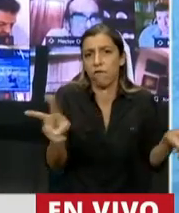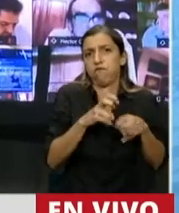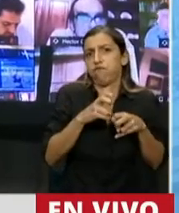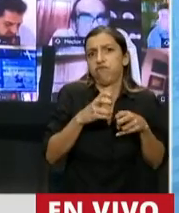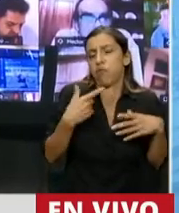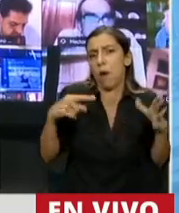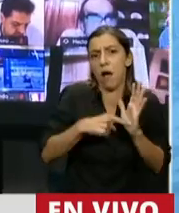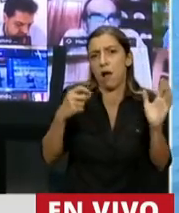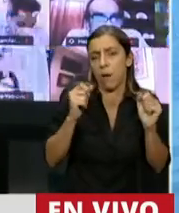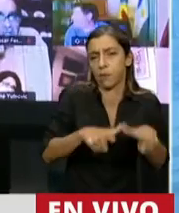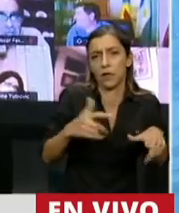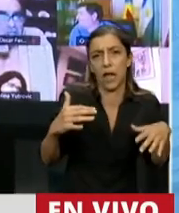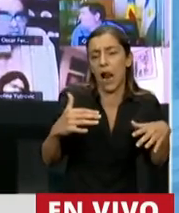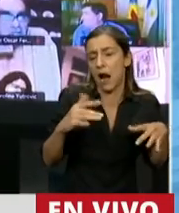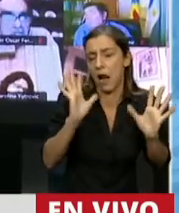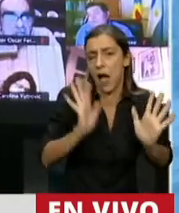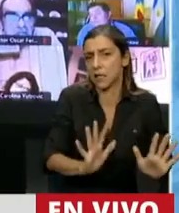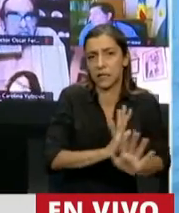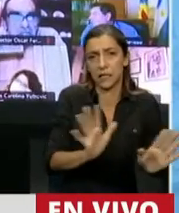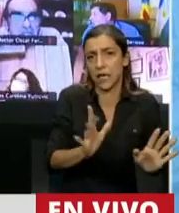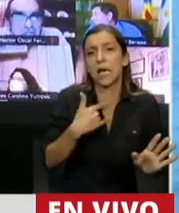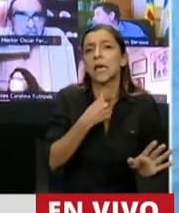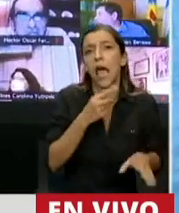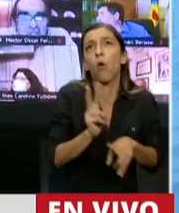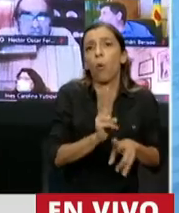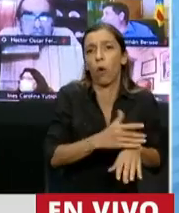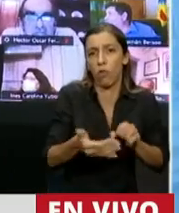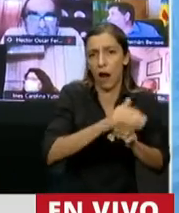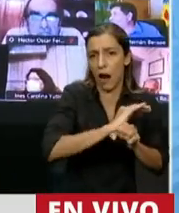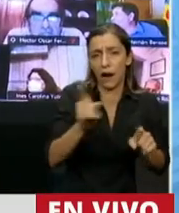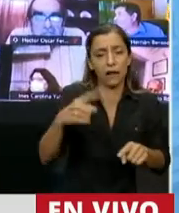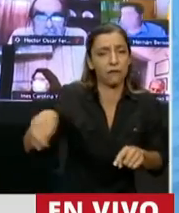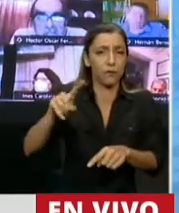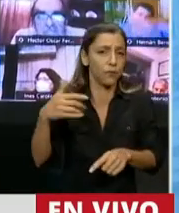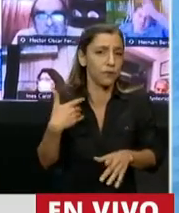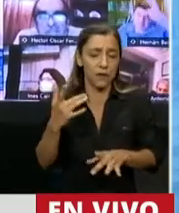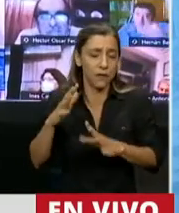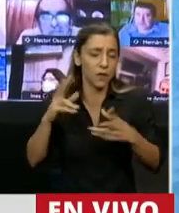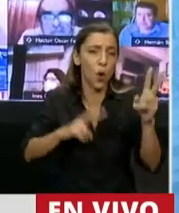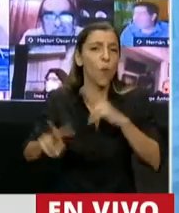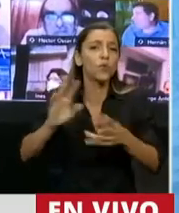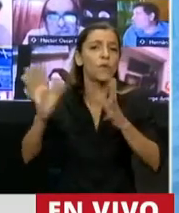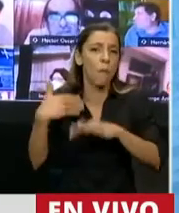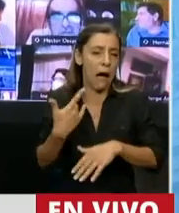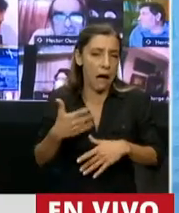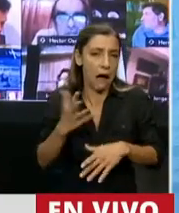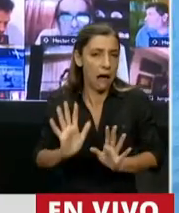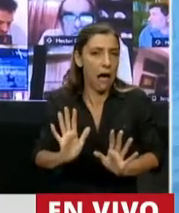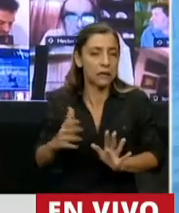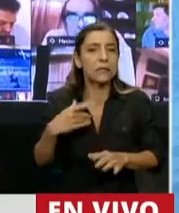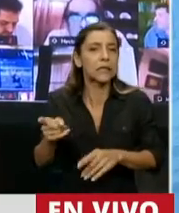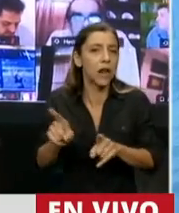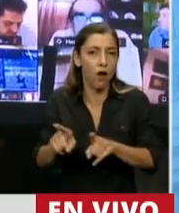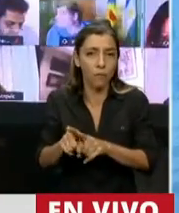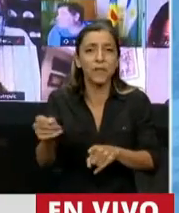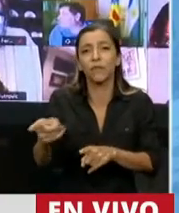Rodríguez Larreta, como no lo pueden decir, además, usan las preocupaciones y las demandas legítimas, como lo que ocurrió hoy con la incorporación de la ley